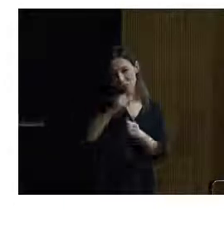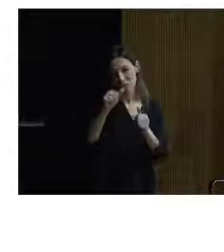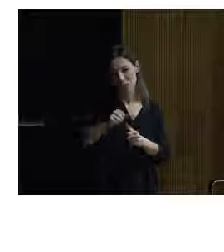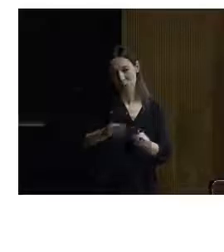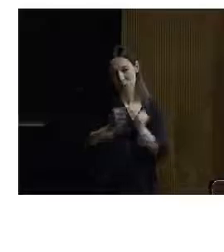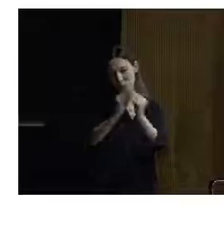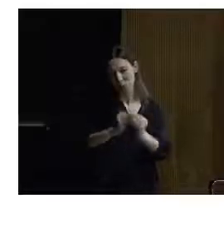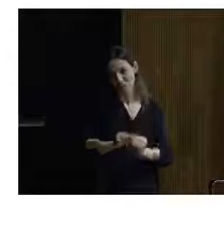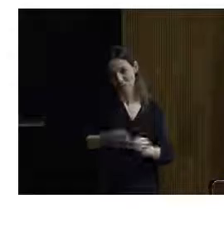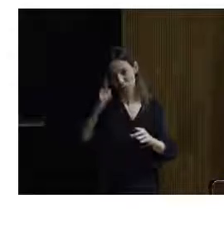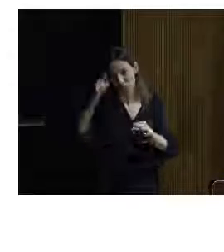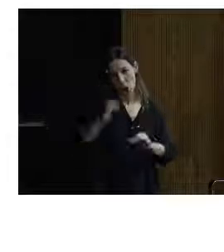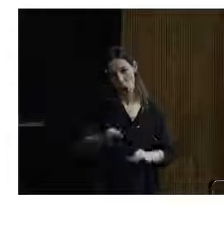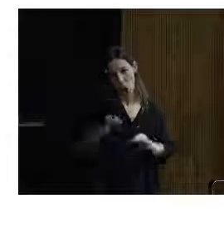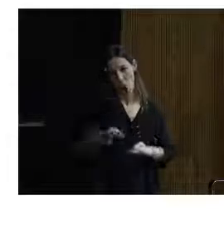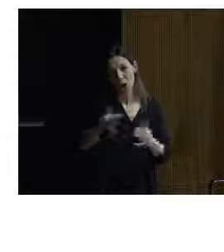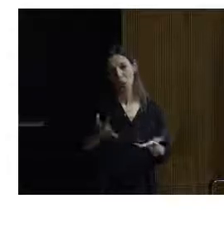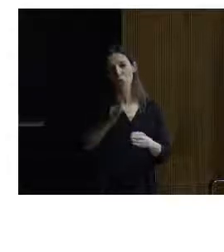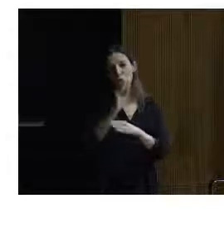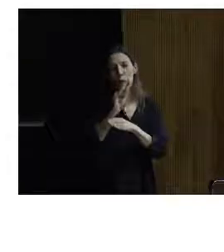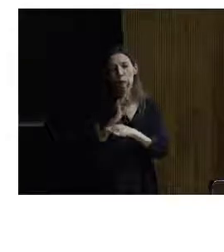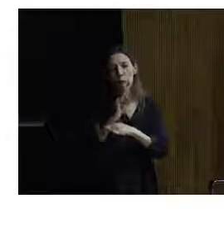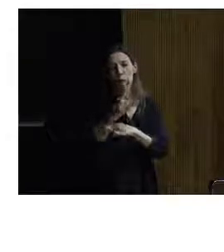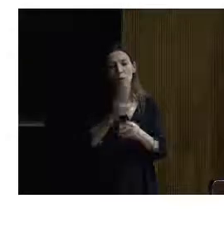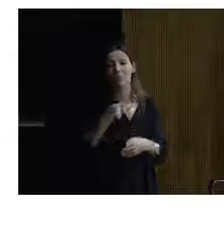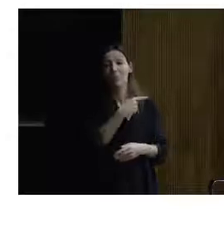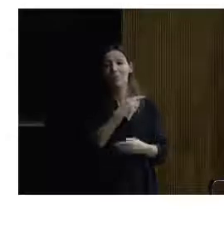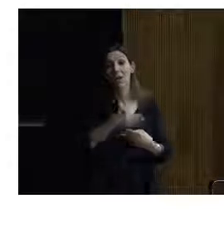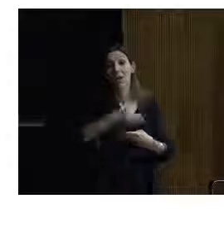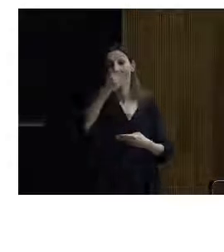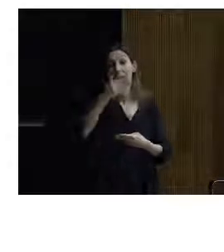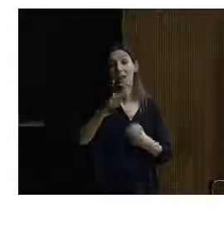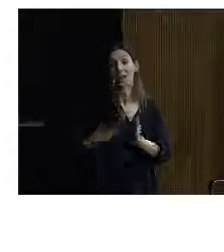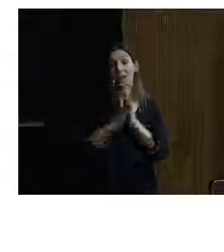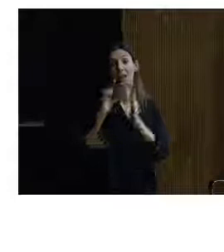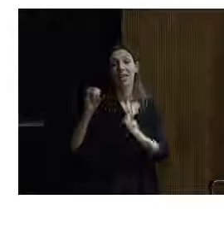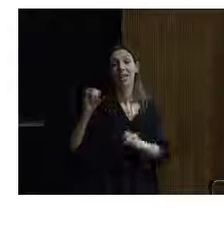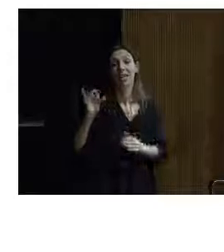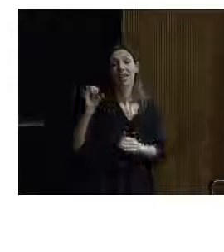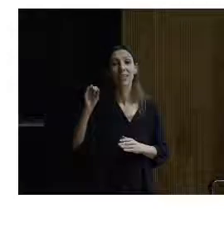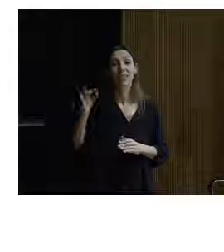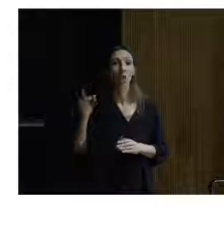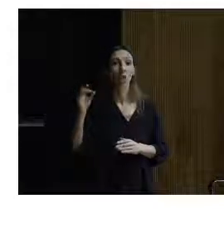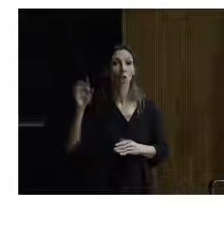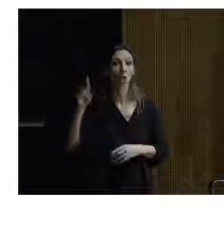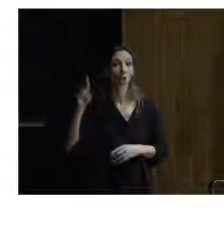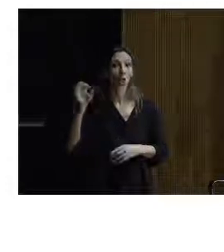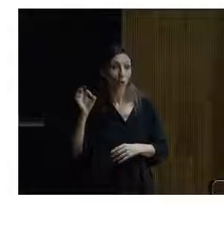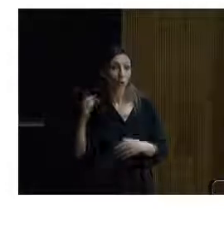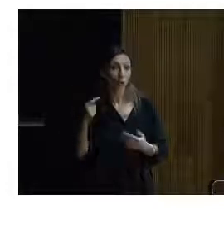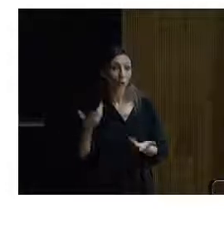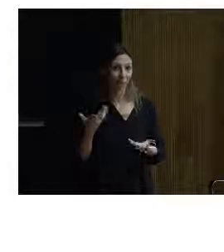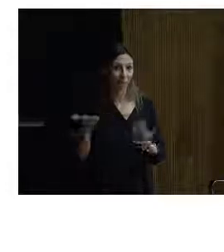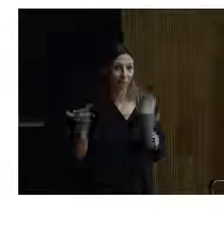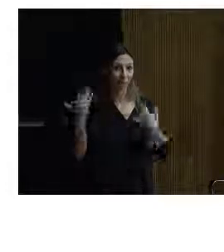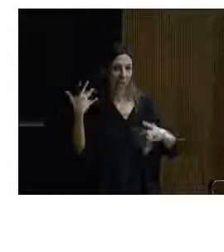barreras arquitectónicas. Esta es la fachada de San Isidoro antes de la intervención, en la cual con el pretexto